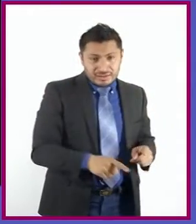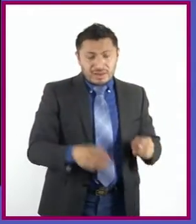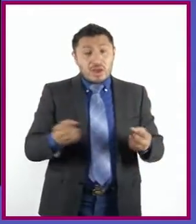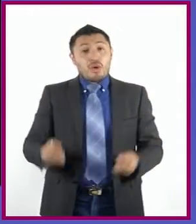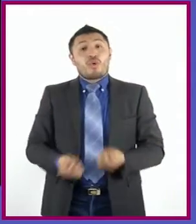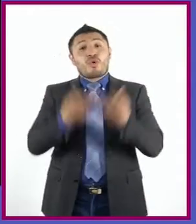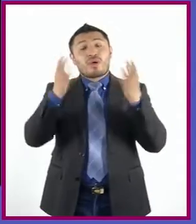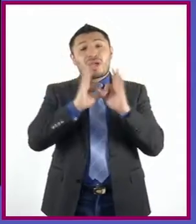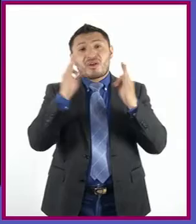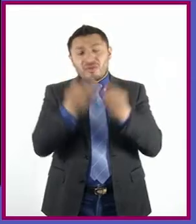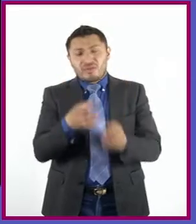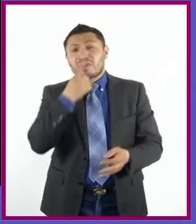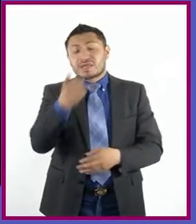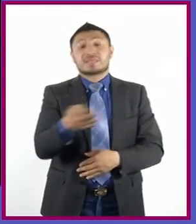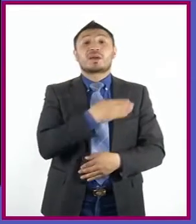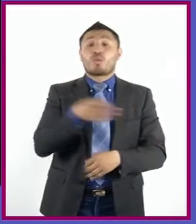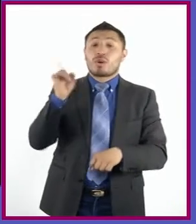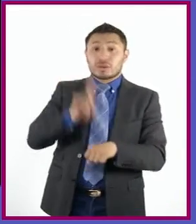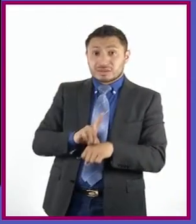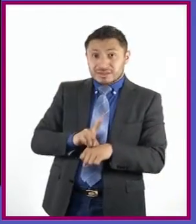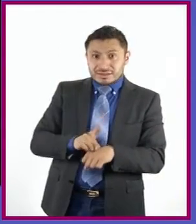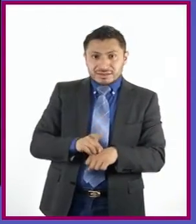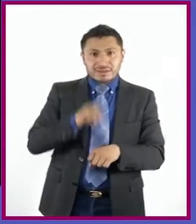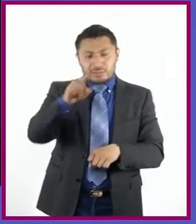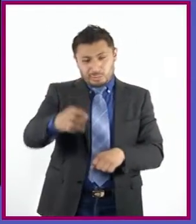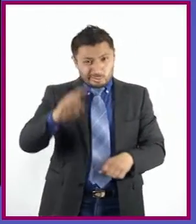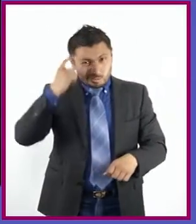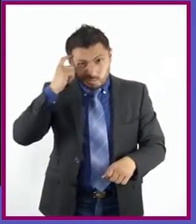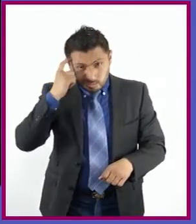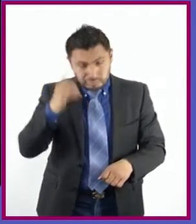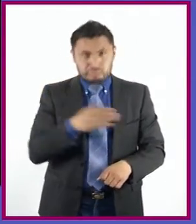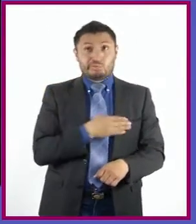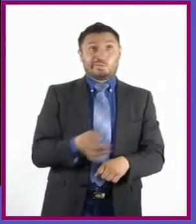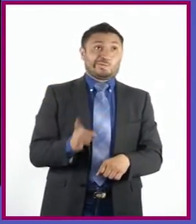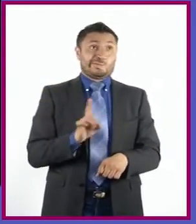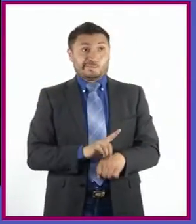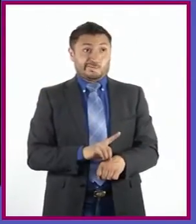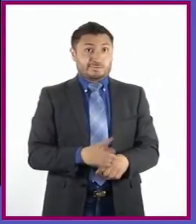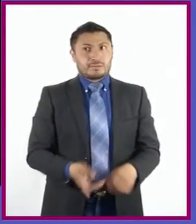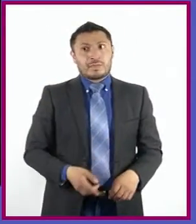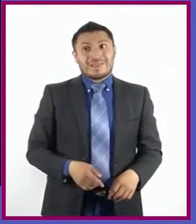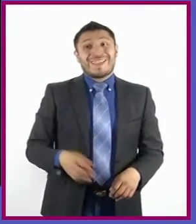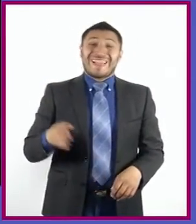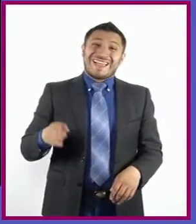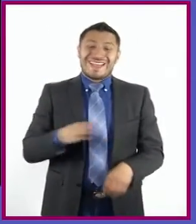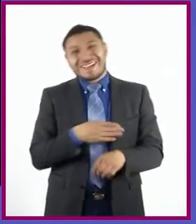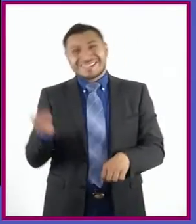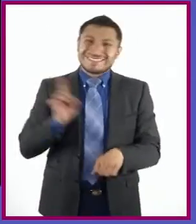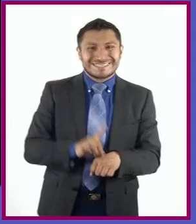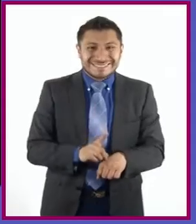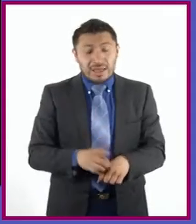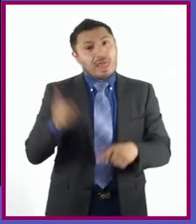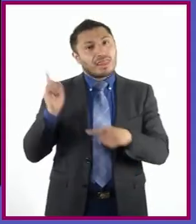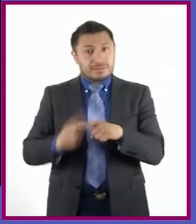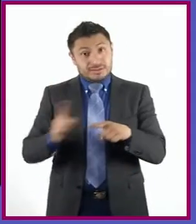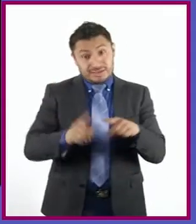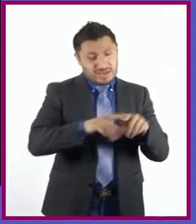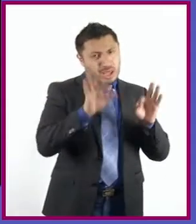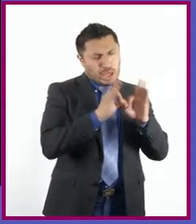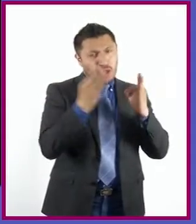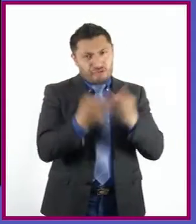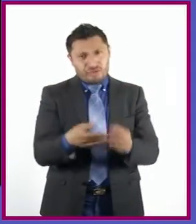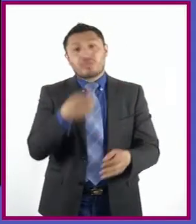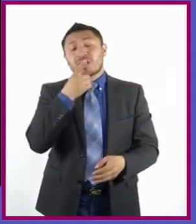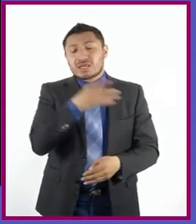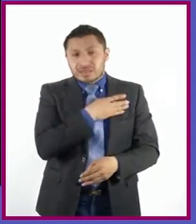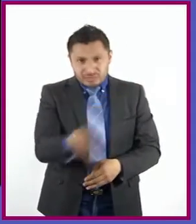hay de decir buenos días? Que si estás enojado, buenos días. Que si estás muy feliz, buenos días. Hay tantas maneras de decir